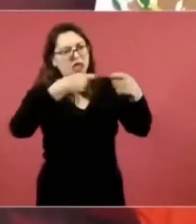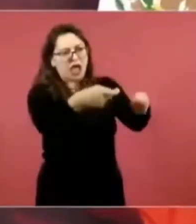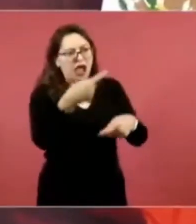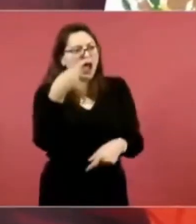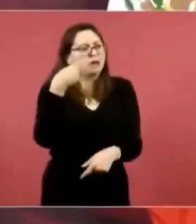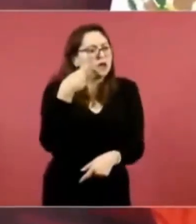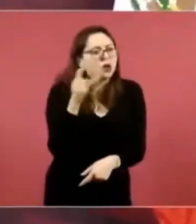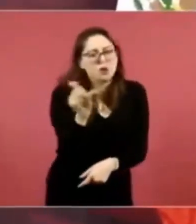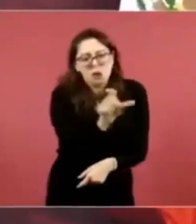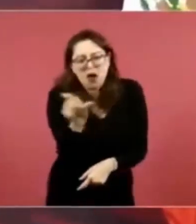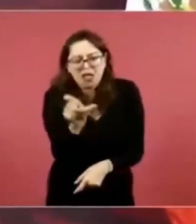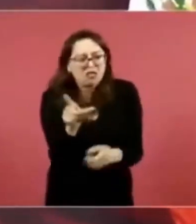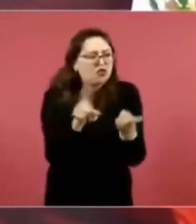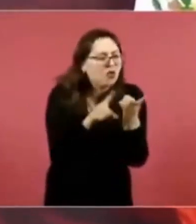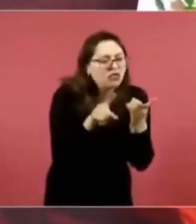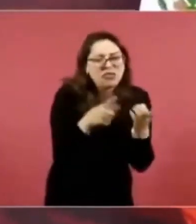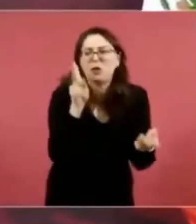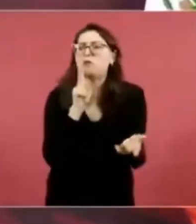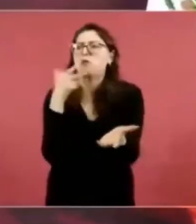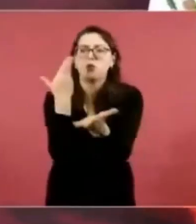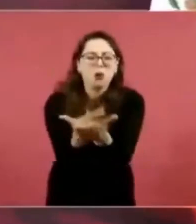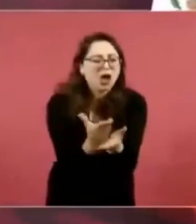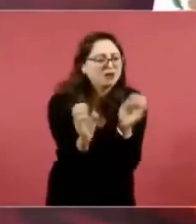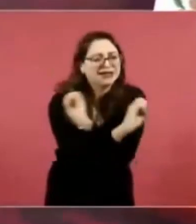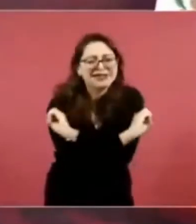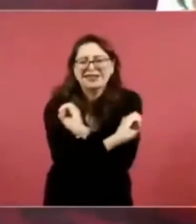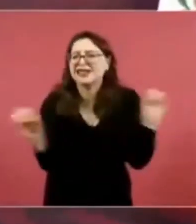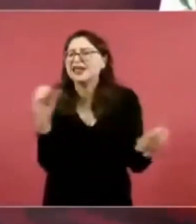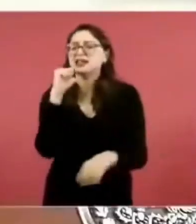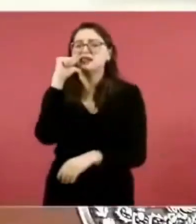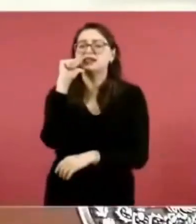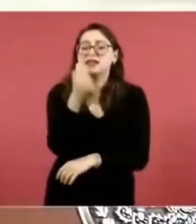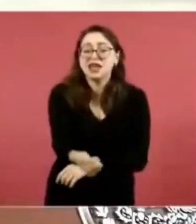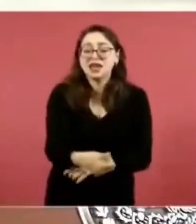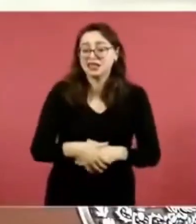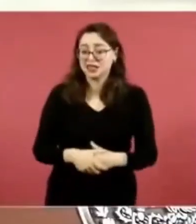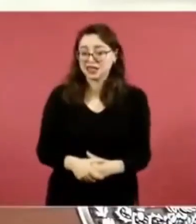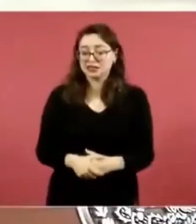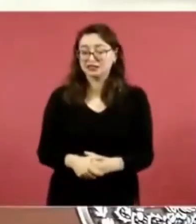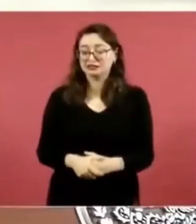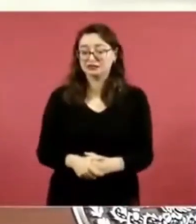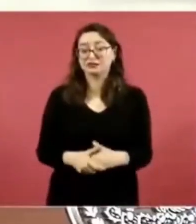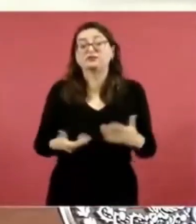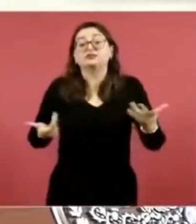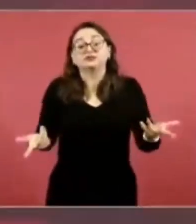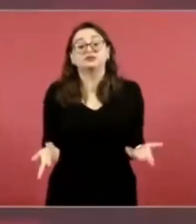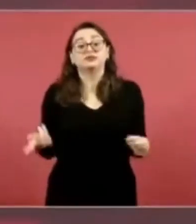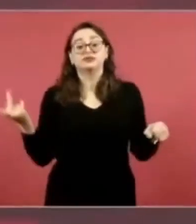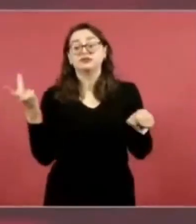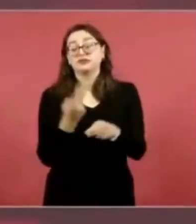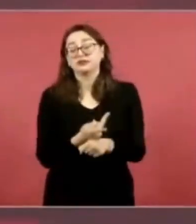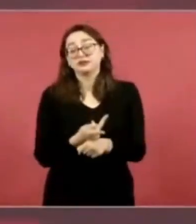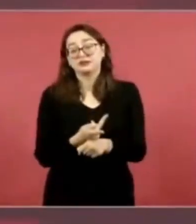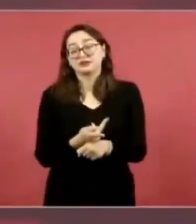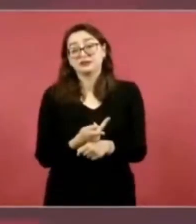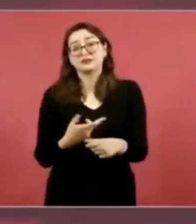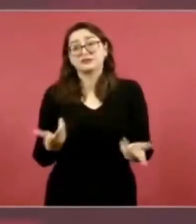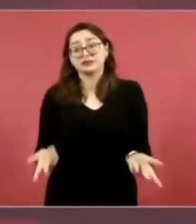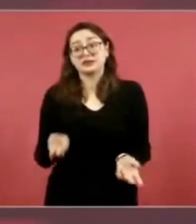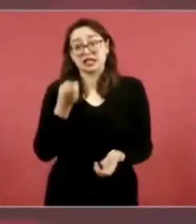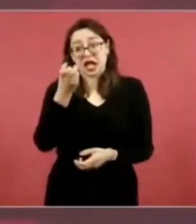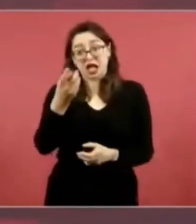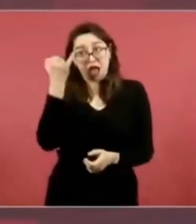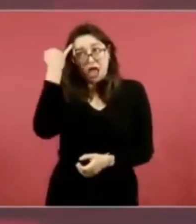Es un invento porque están en contra mía el señor Loret de Mola porque yo